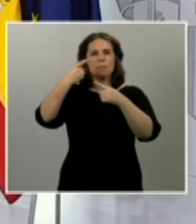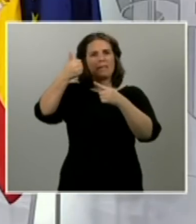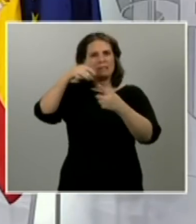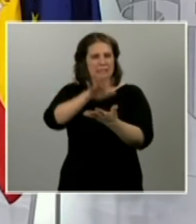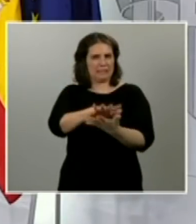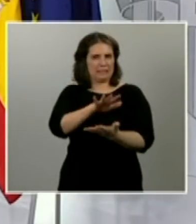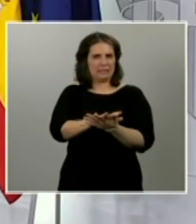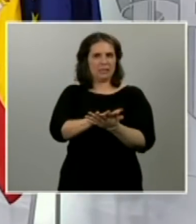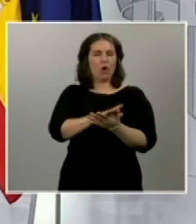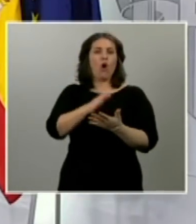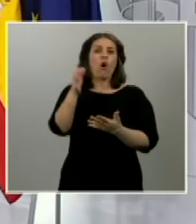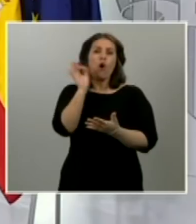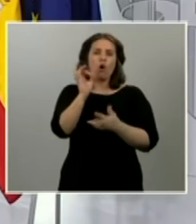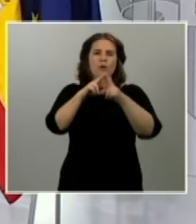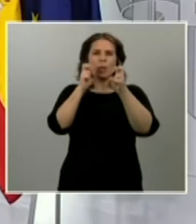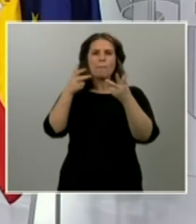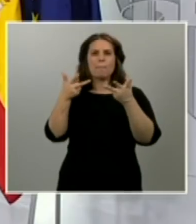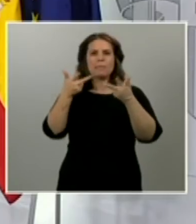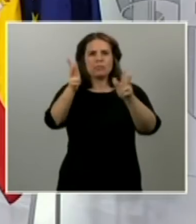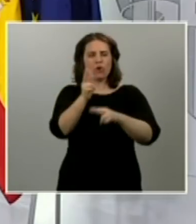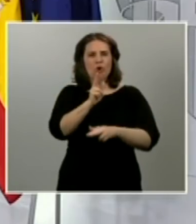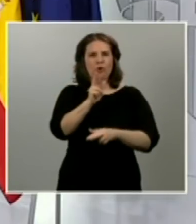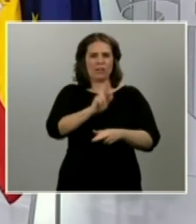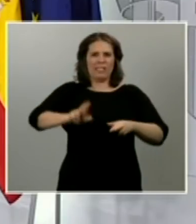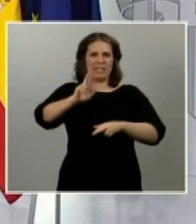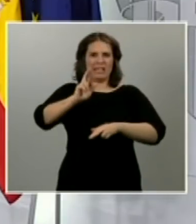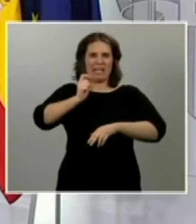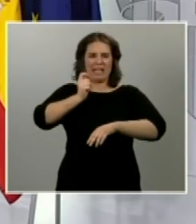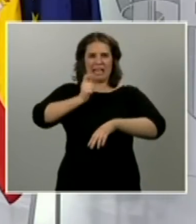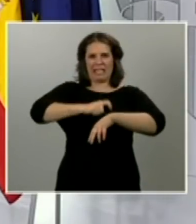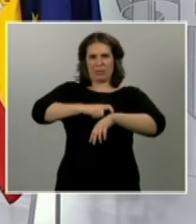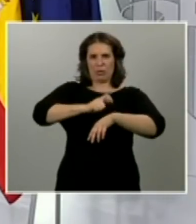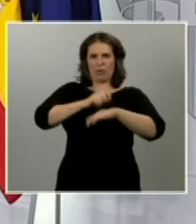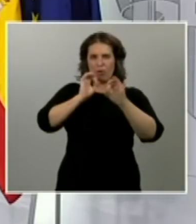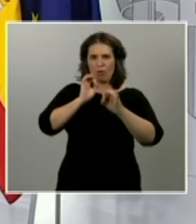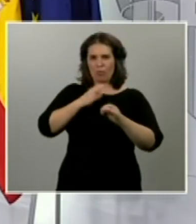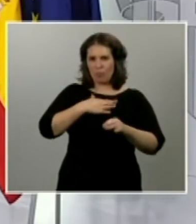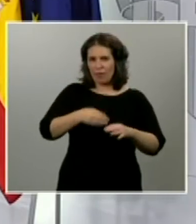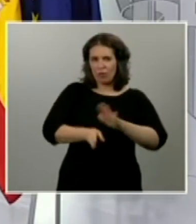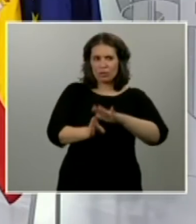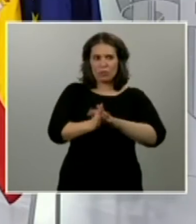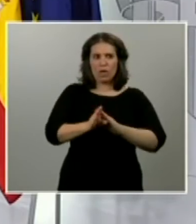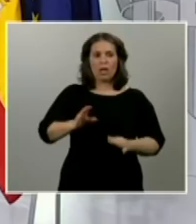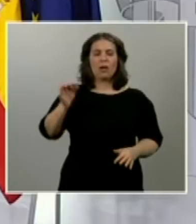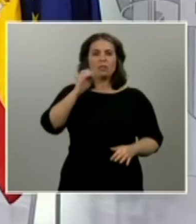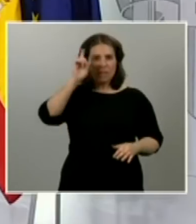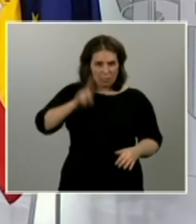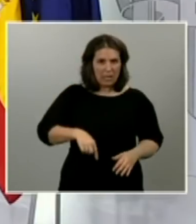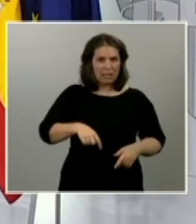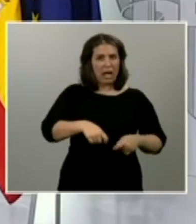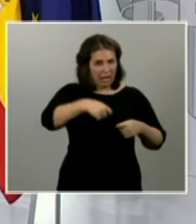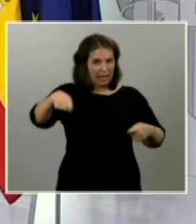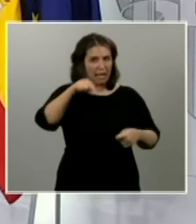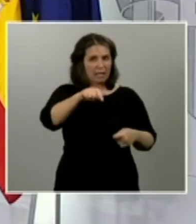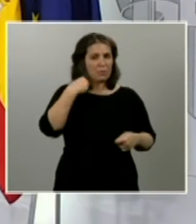medida del permiso retribuido es algo similar a lo que plantea Televisión Española ¿se plantea alargar también ese permiso retribuido recuperable